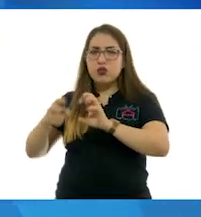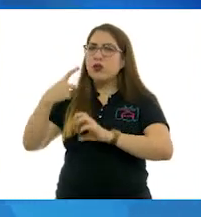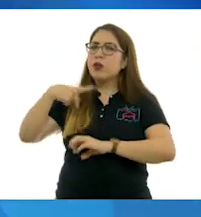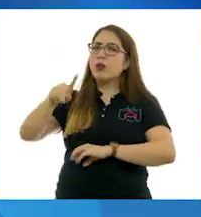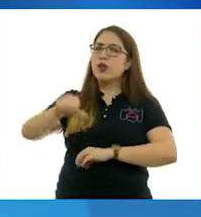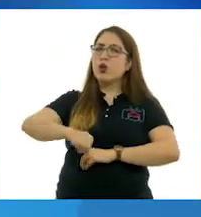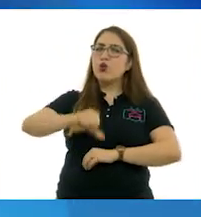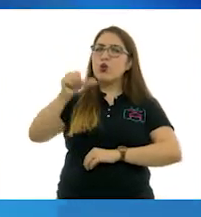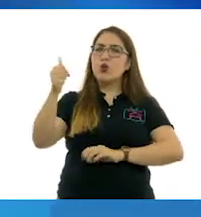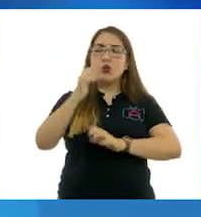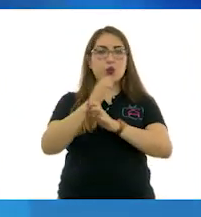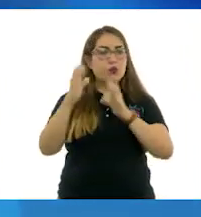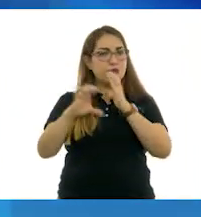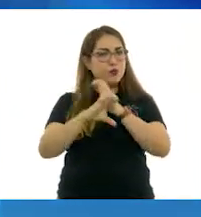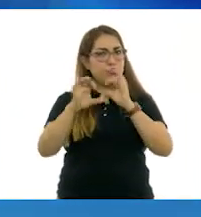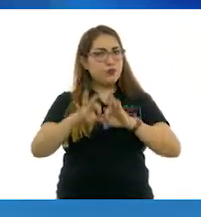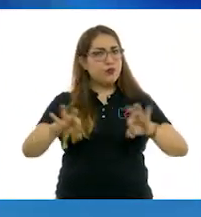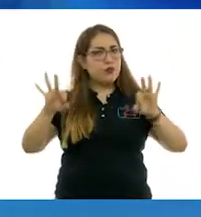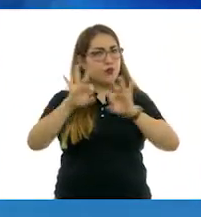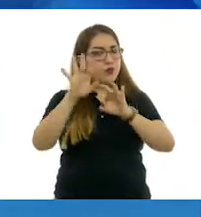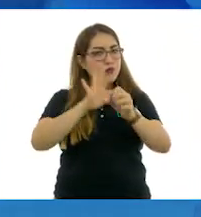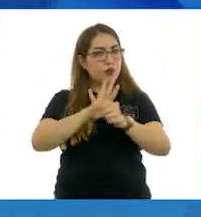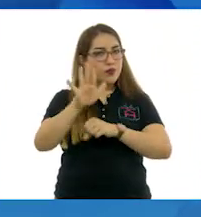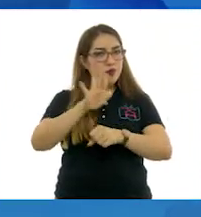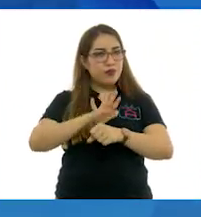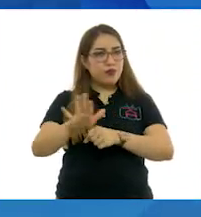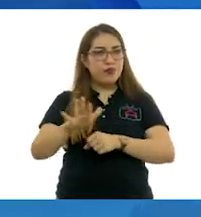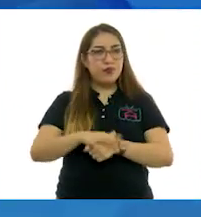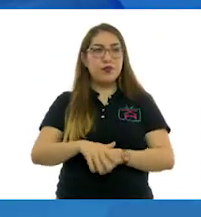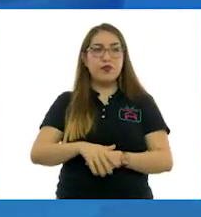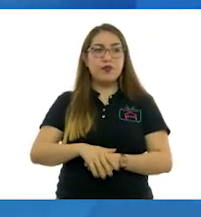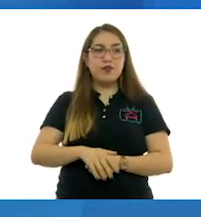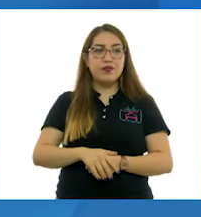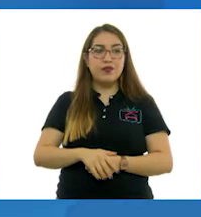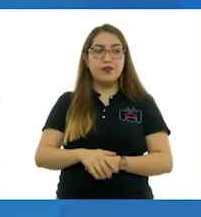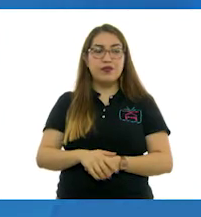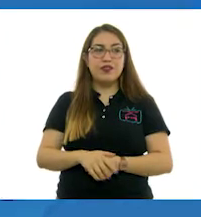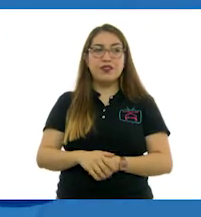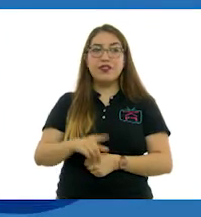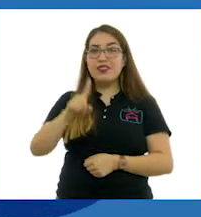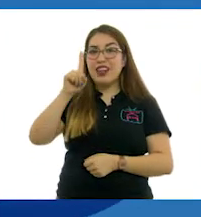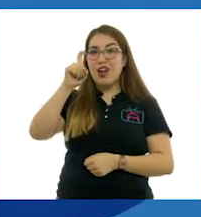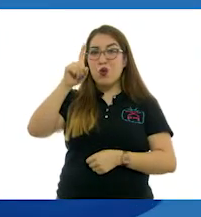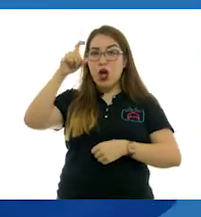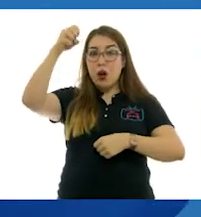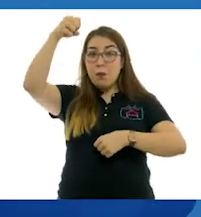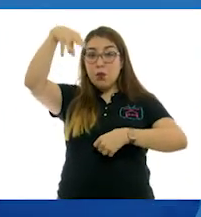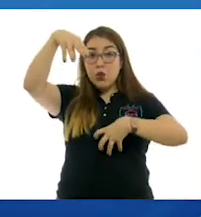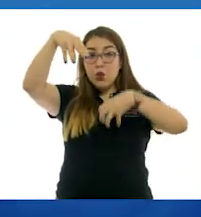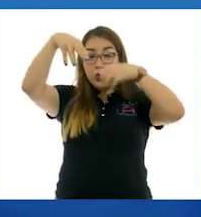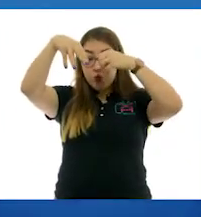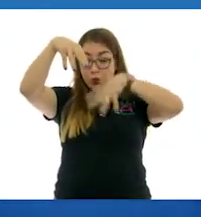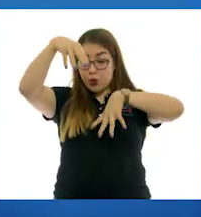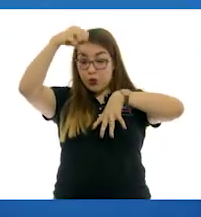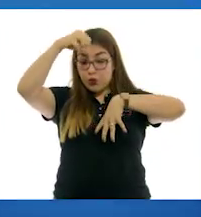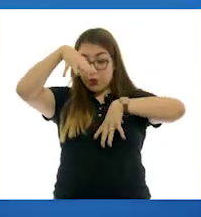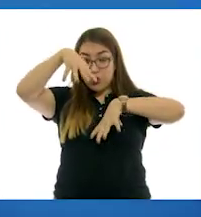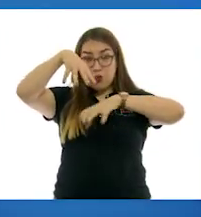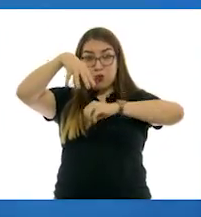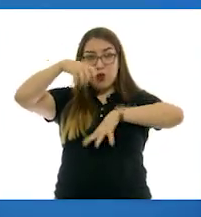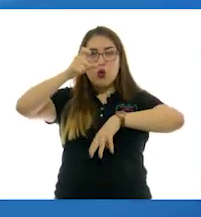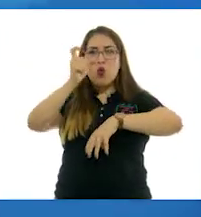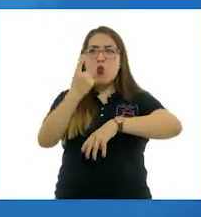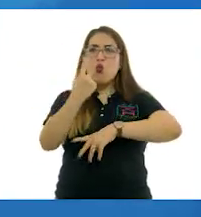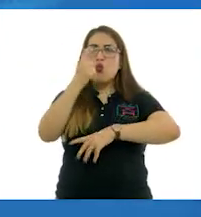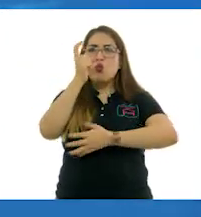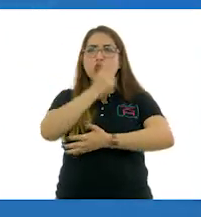elemento bien interesante y son las gotas de una de la parte de las nubes. Porque hay otra donde